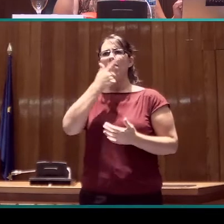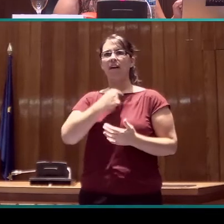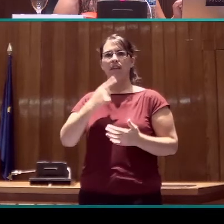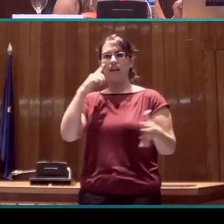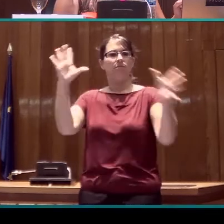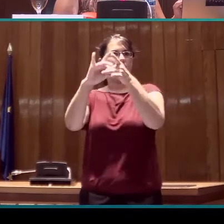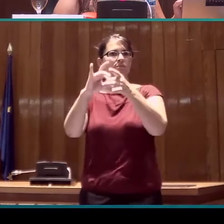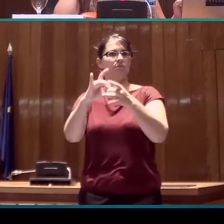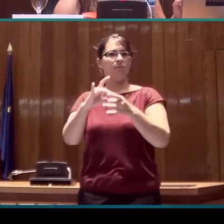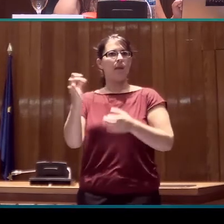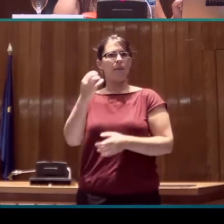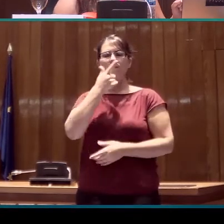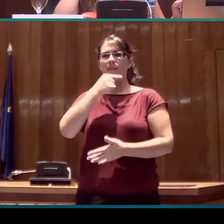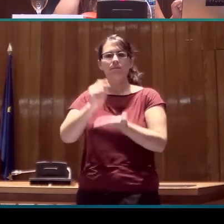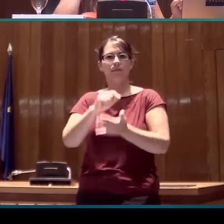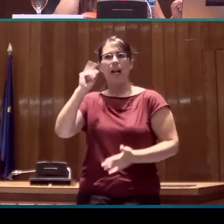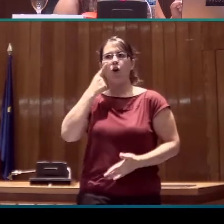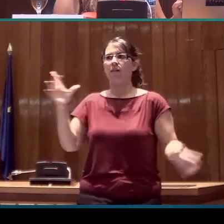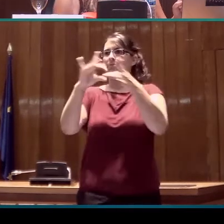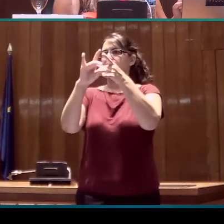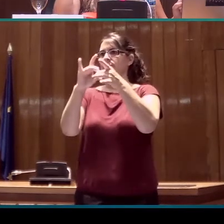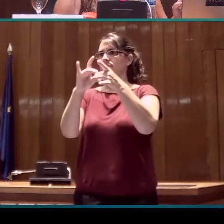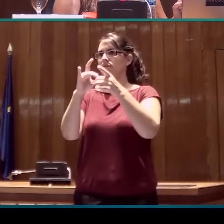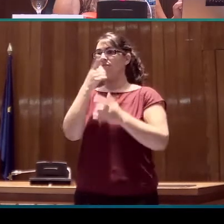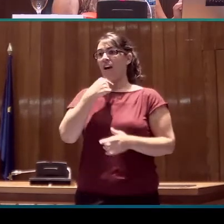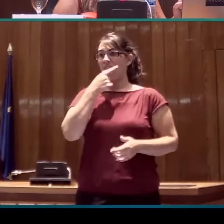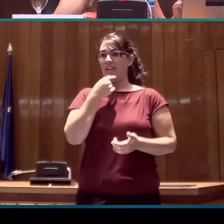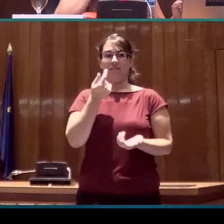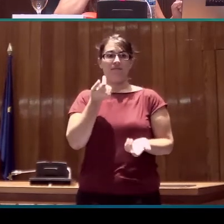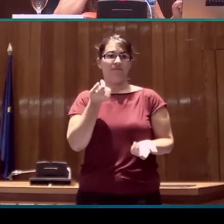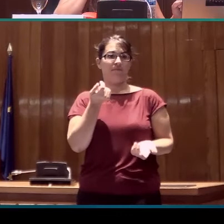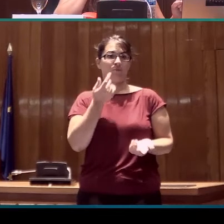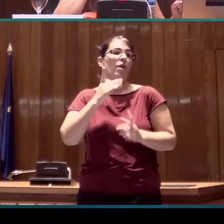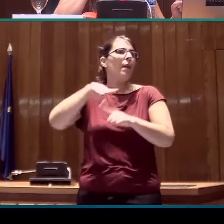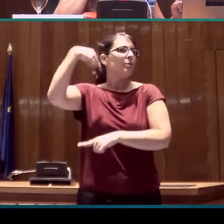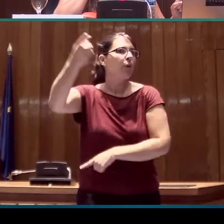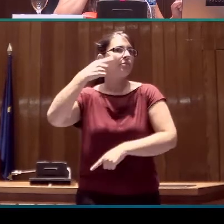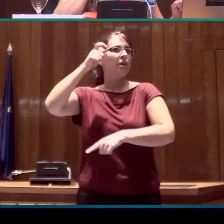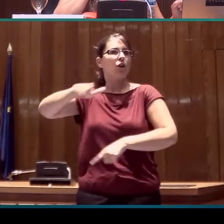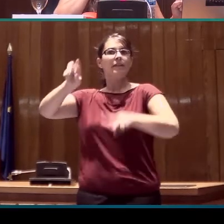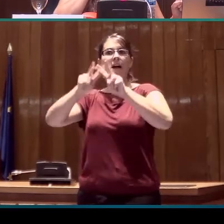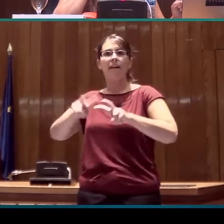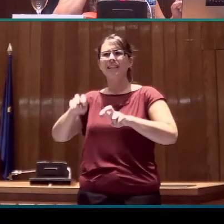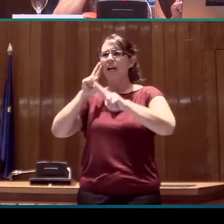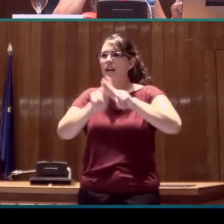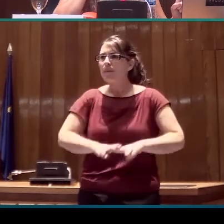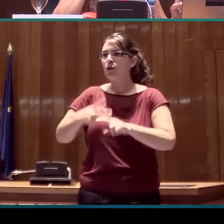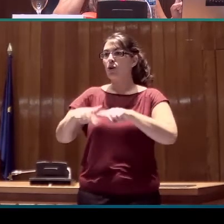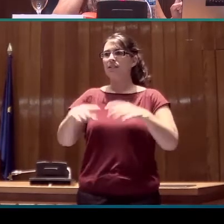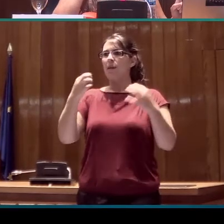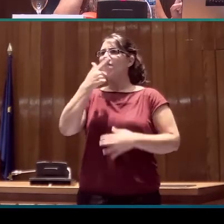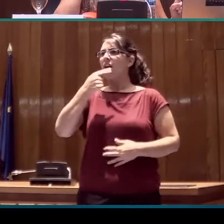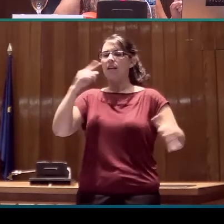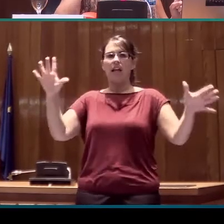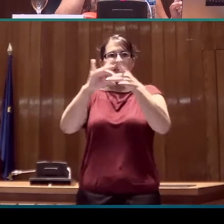debe ser inmediatamente reconocida por los analistas que luego vayan a revisar eso. Bien,